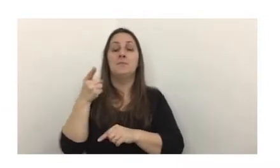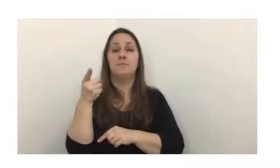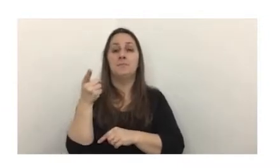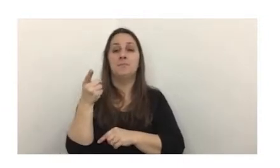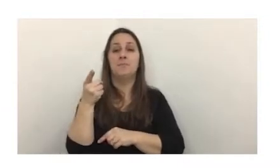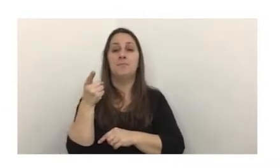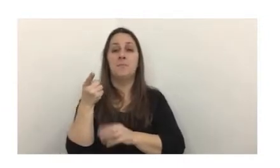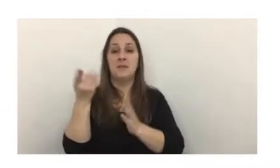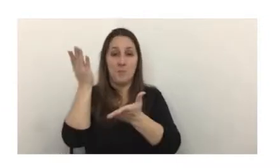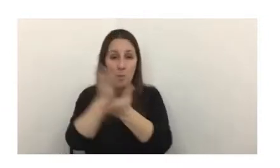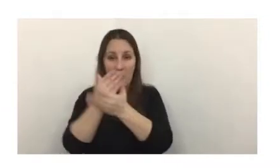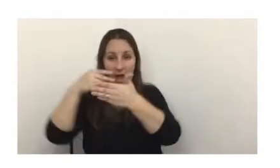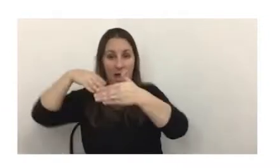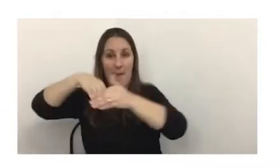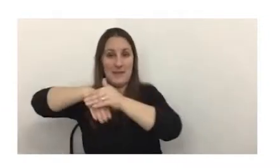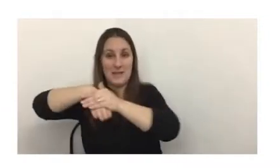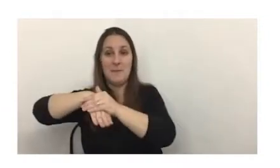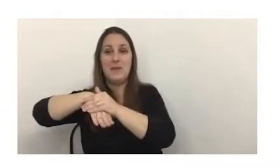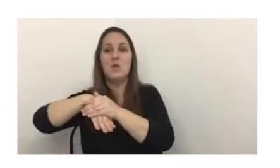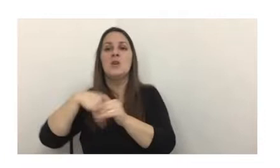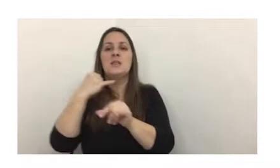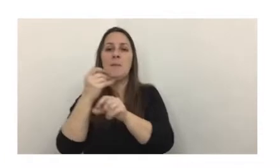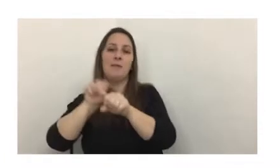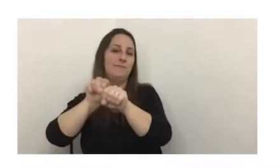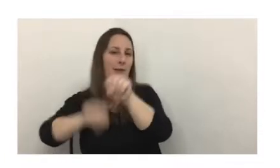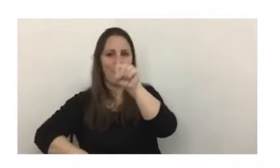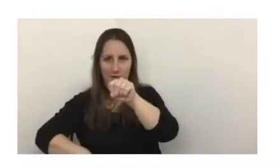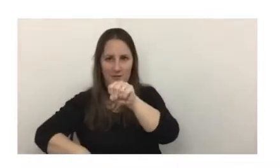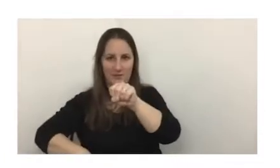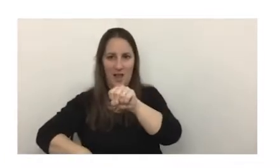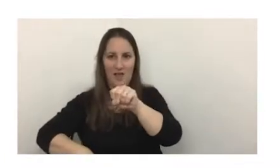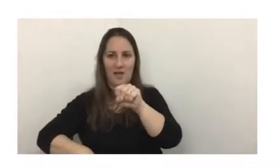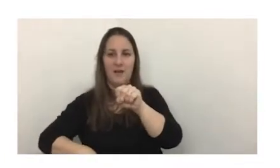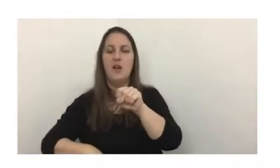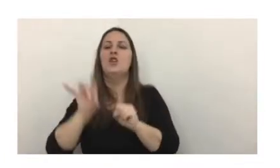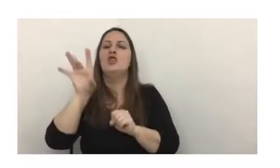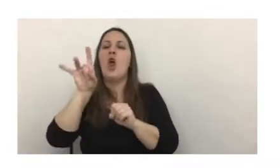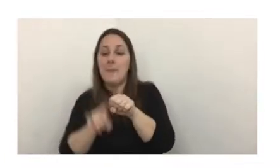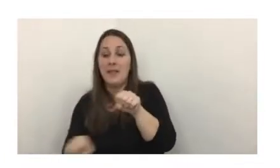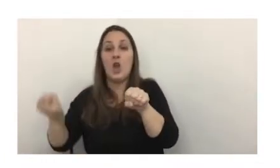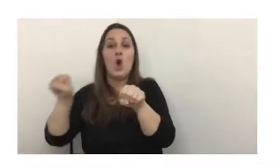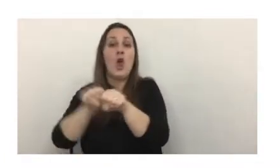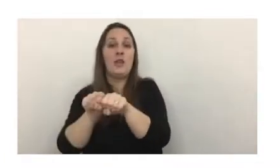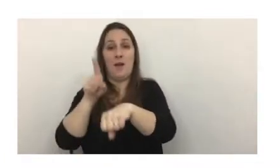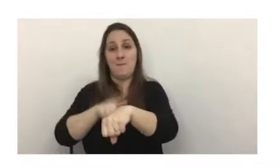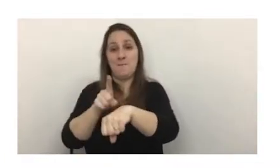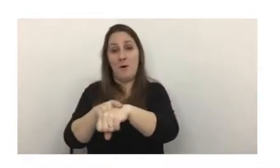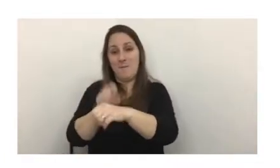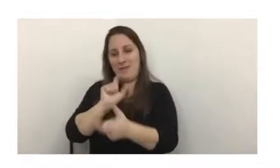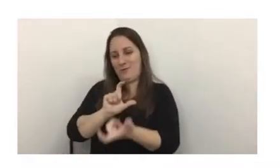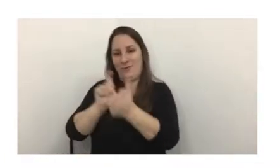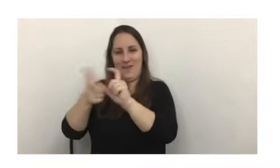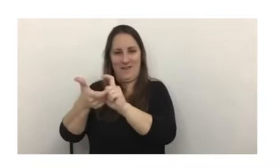dispositivos de almacenamiento están desconectadas offline y solamente se conectan al momento de efectuar la